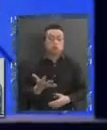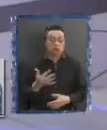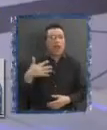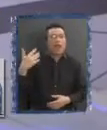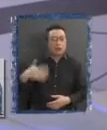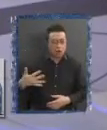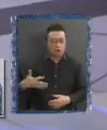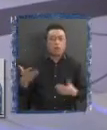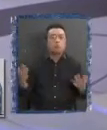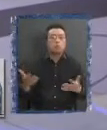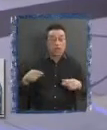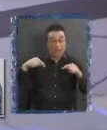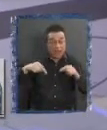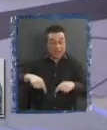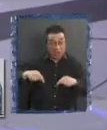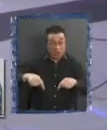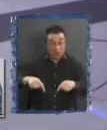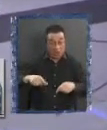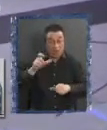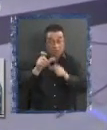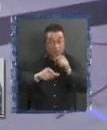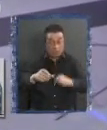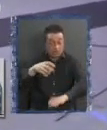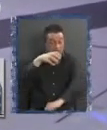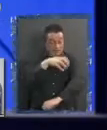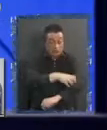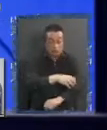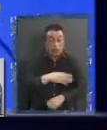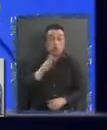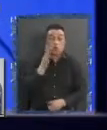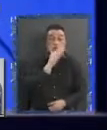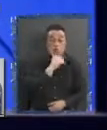momento la gente de la región no tiene trabajo.